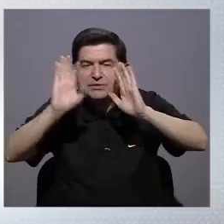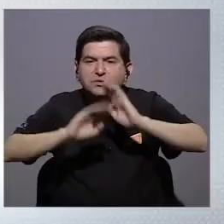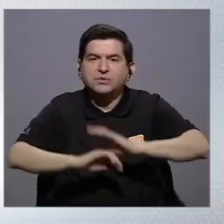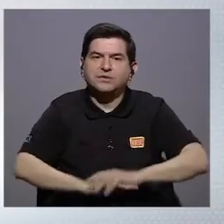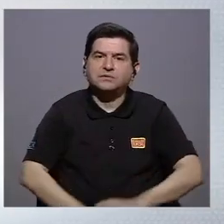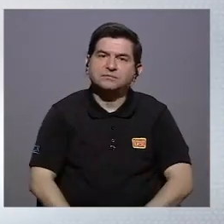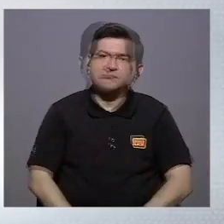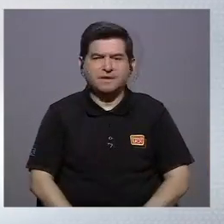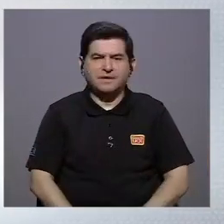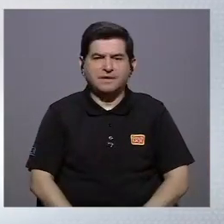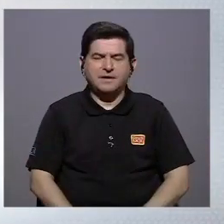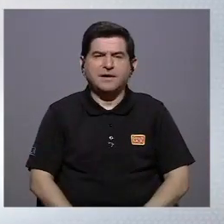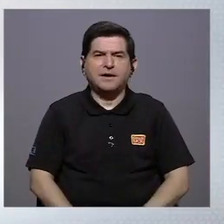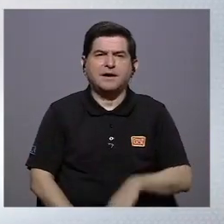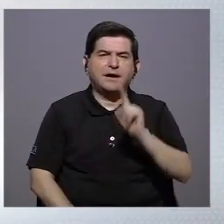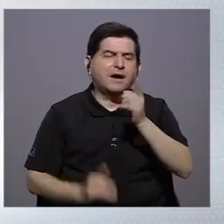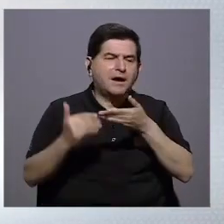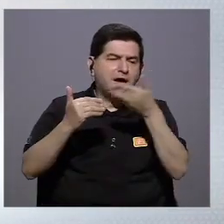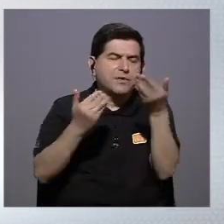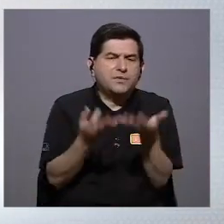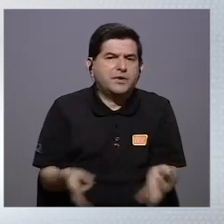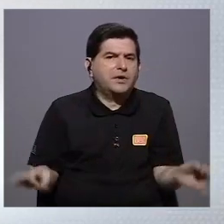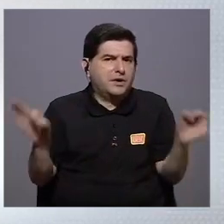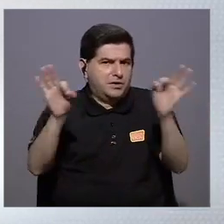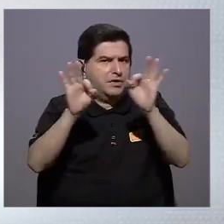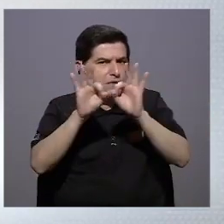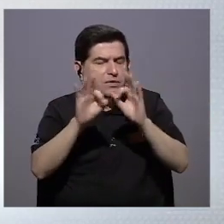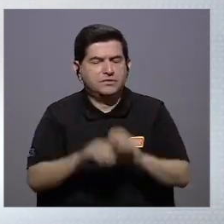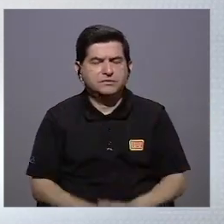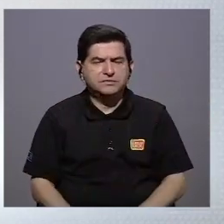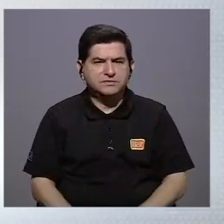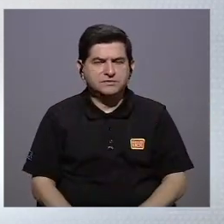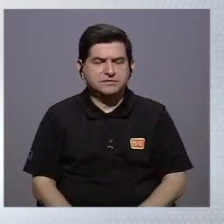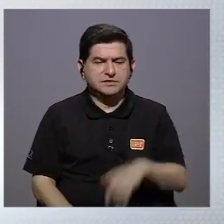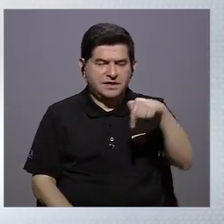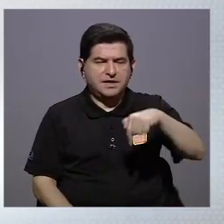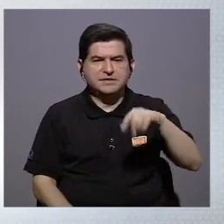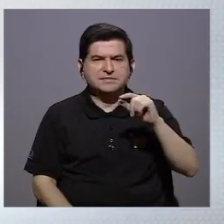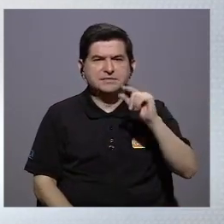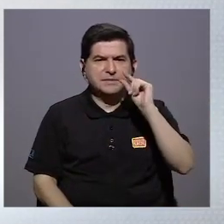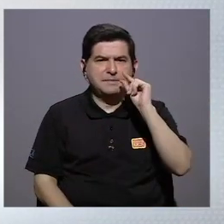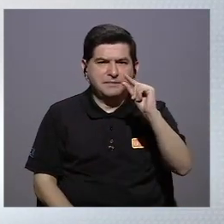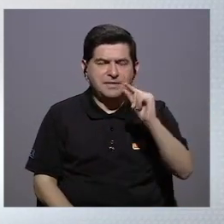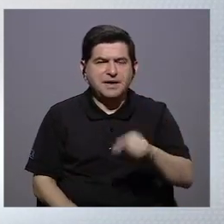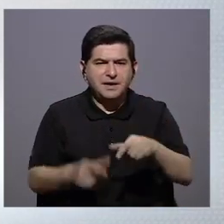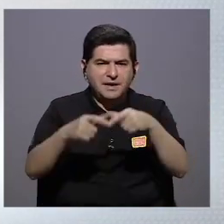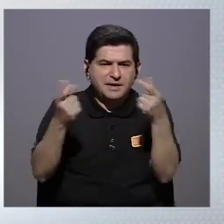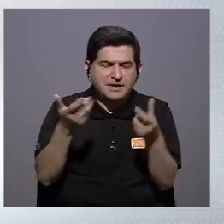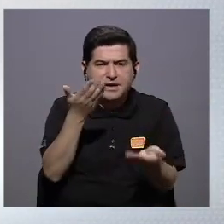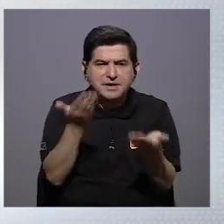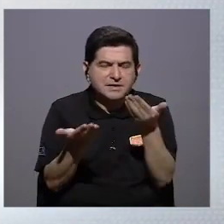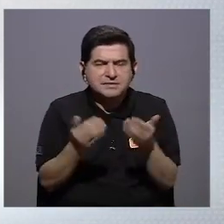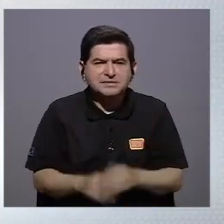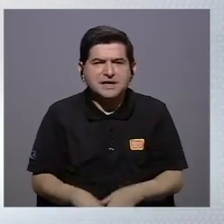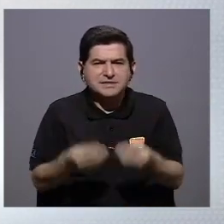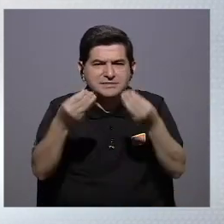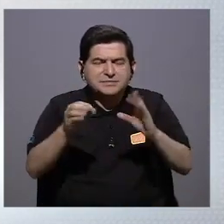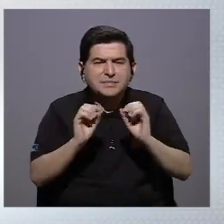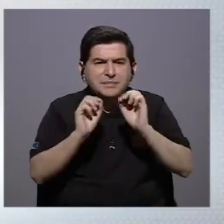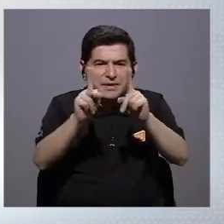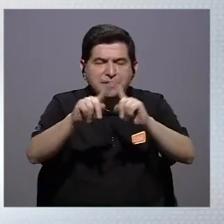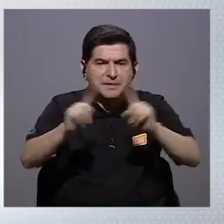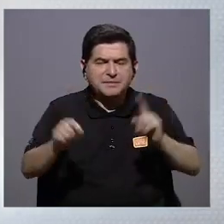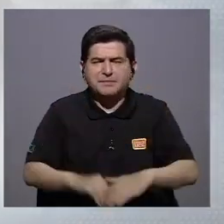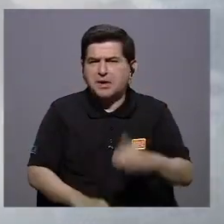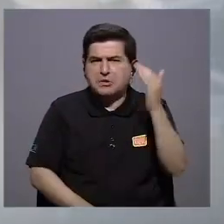Sí, mira, Marlon, hay una cosa que es importante. En esta pequeña desconexión se perdió la